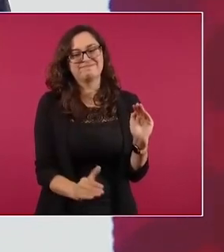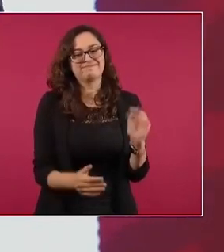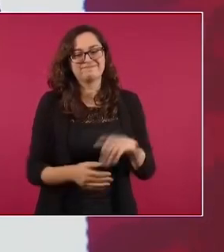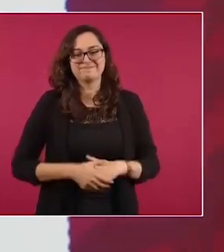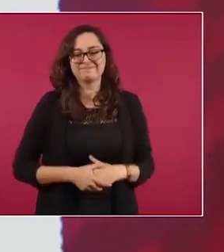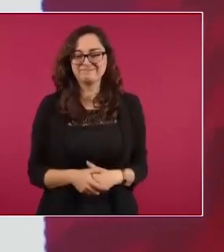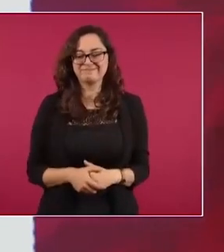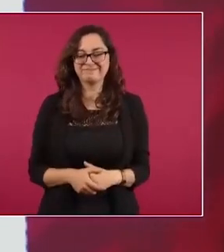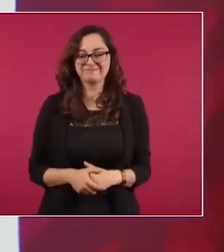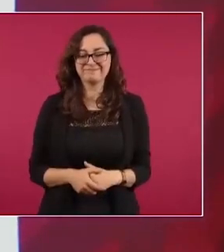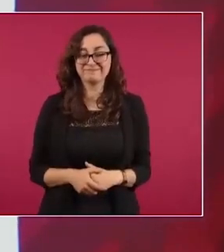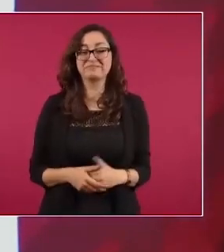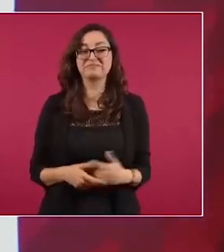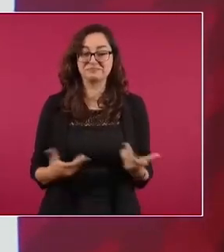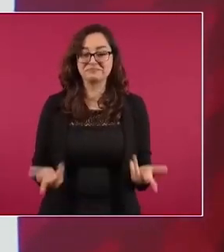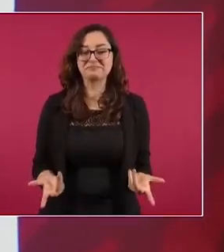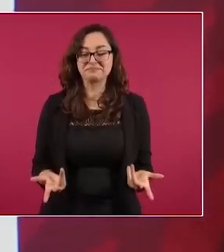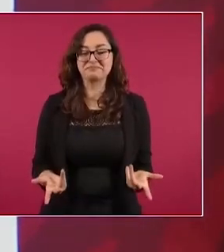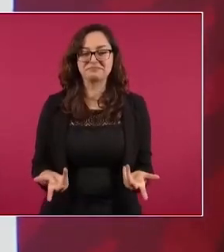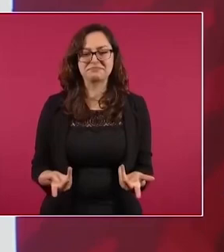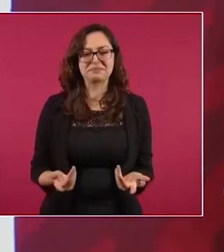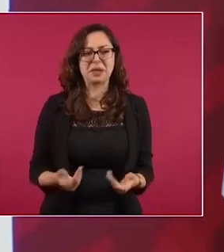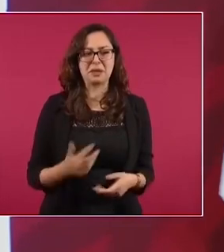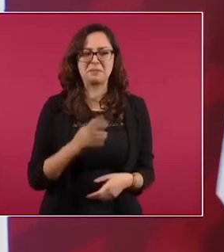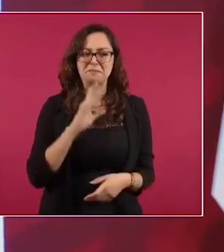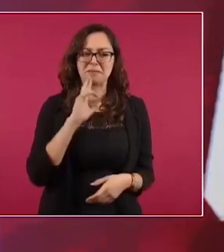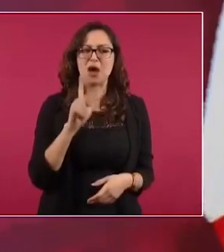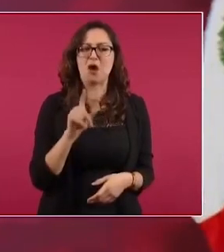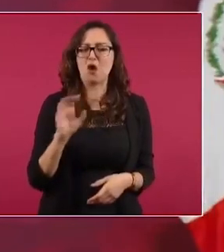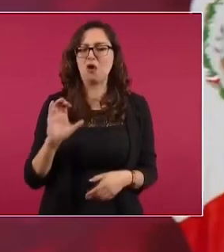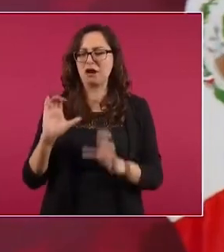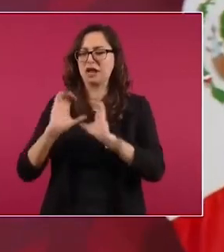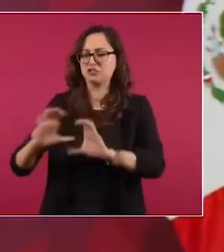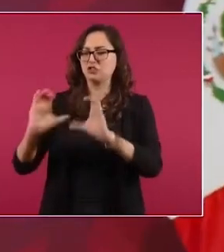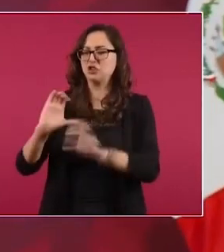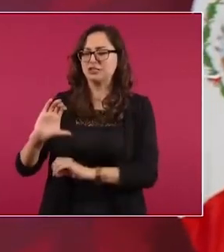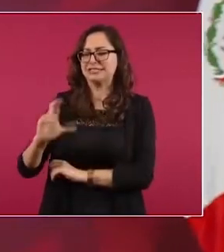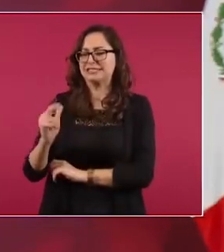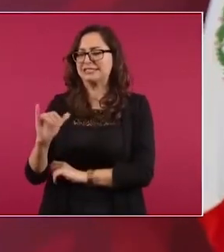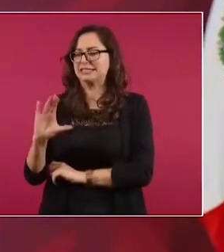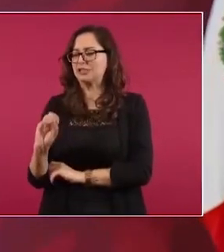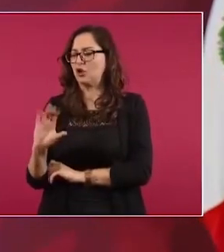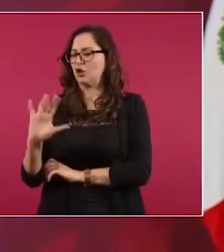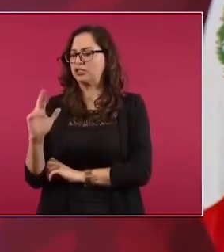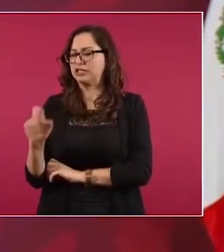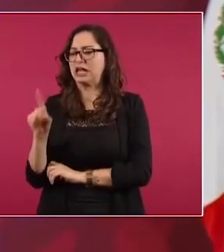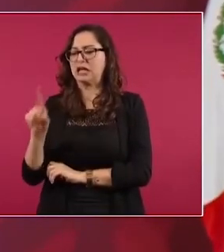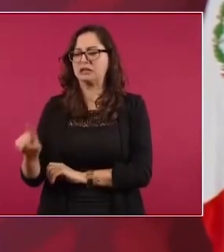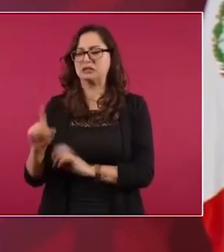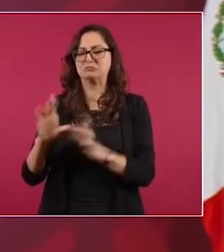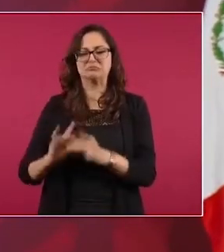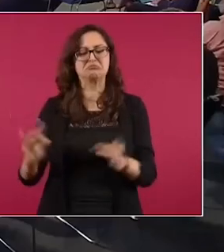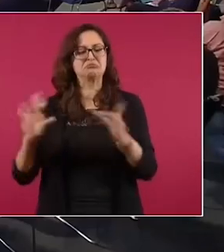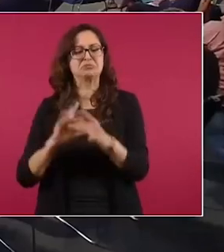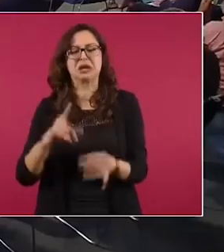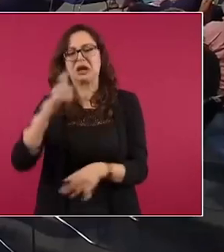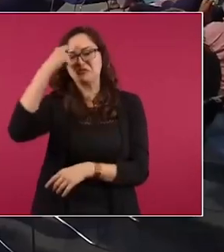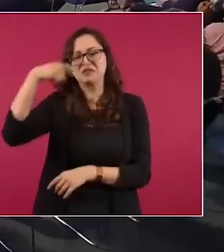y es muchísimo mejor chico chico para explicar las cosas.